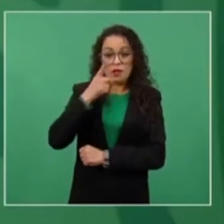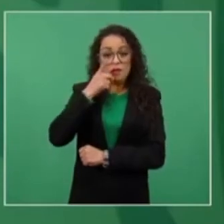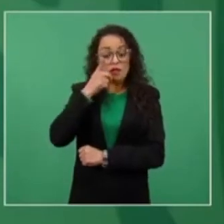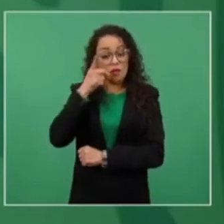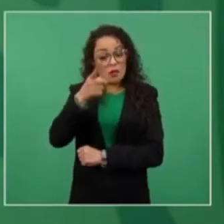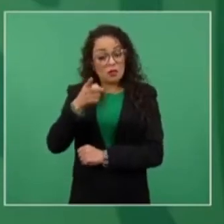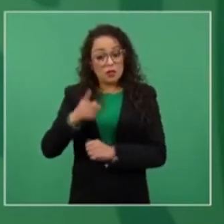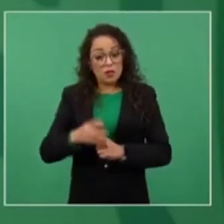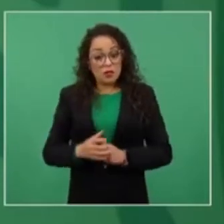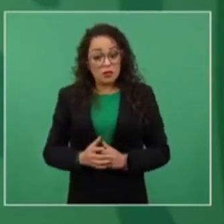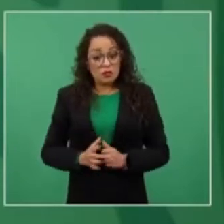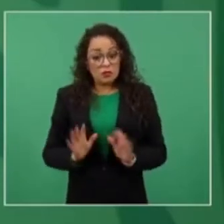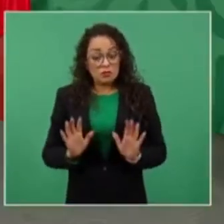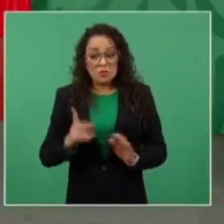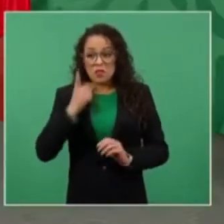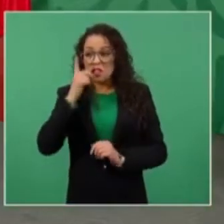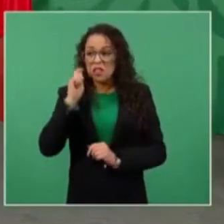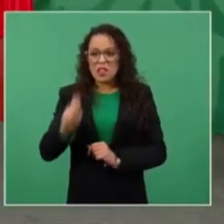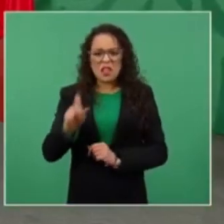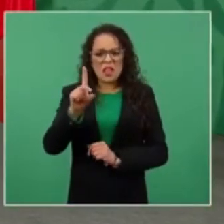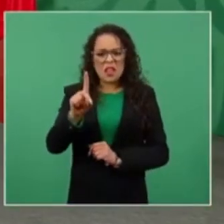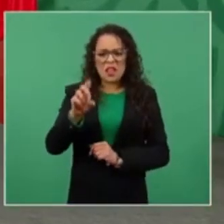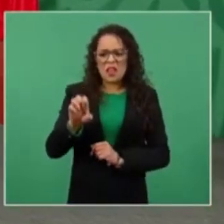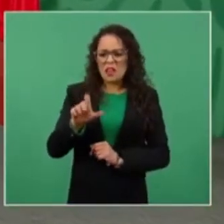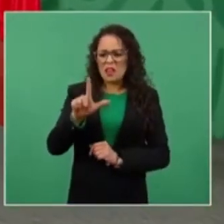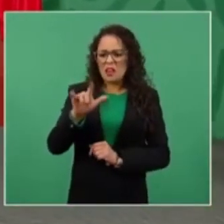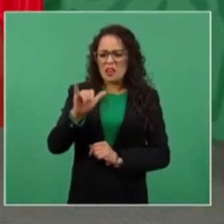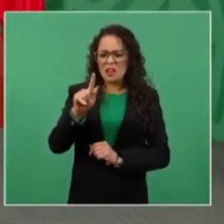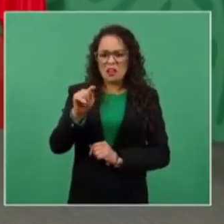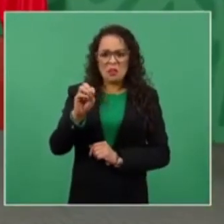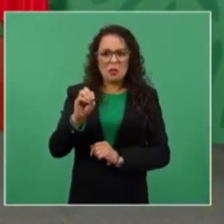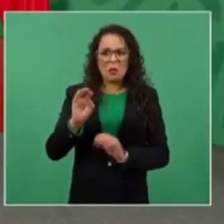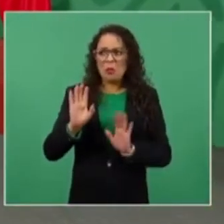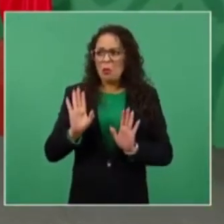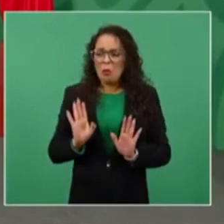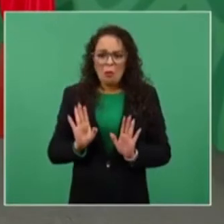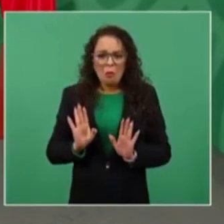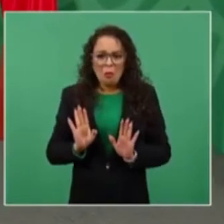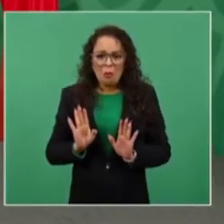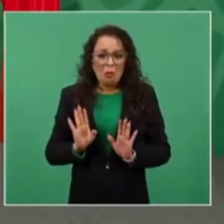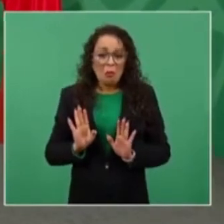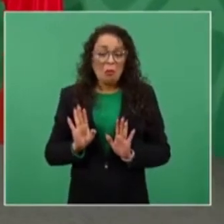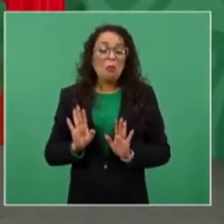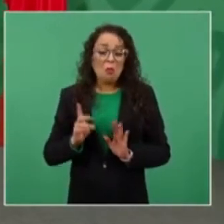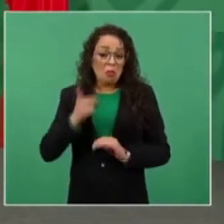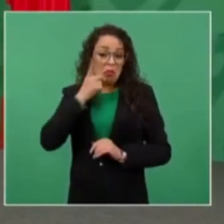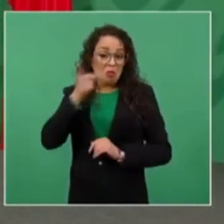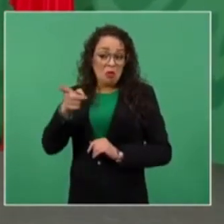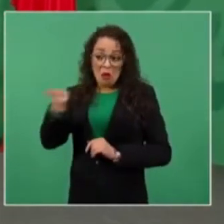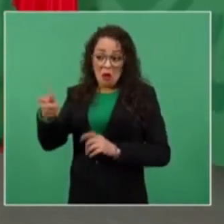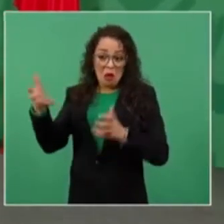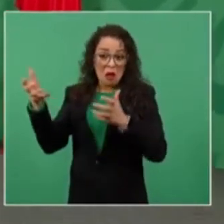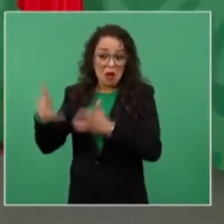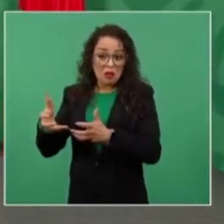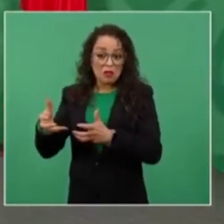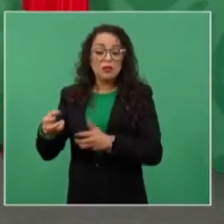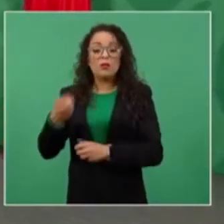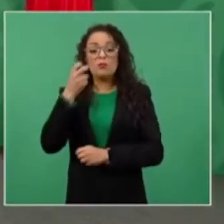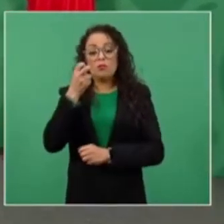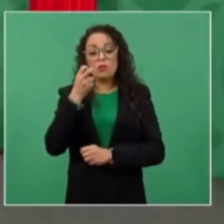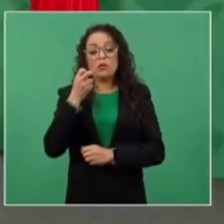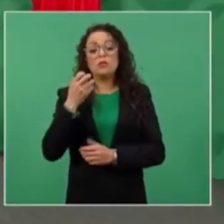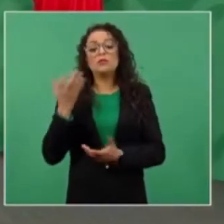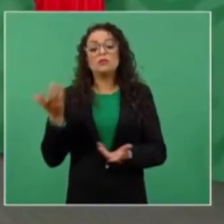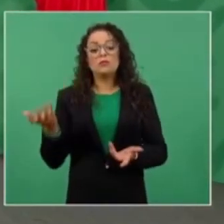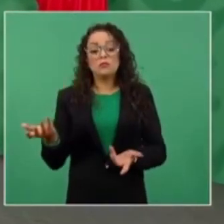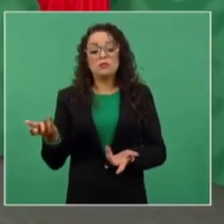algún delito o al que ganó ganó la elección lo